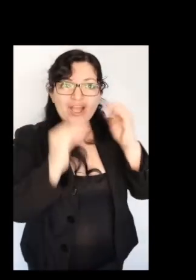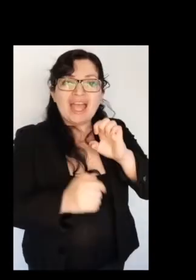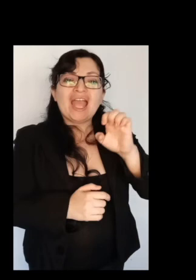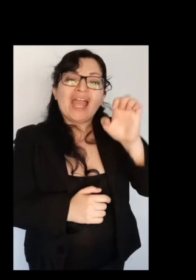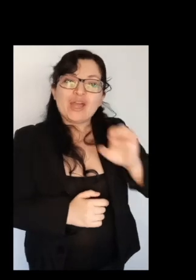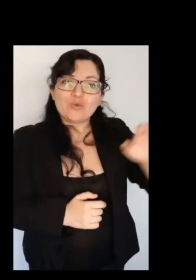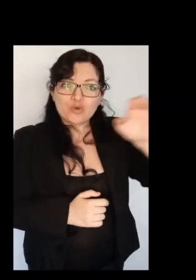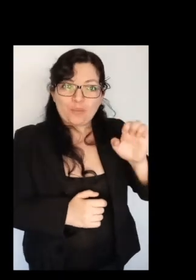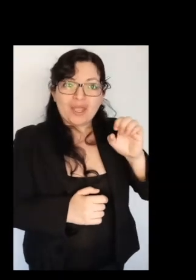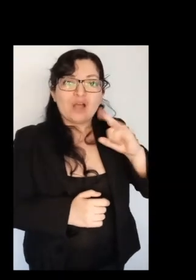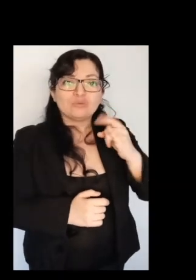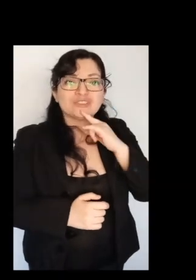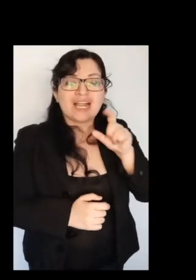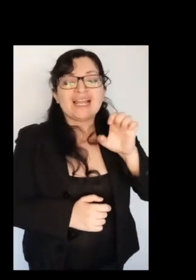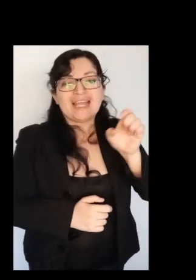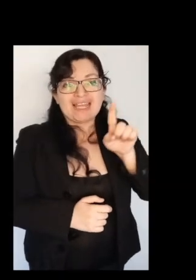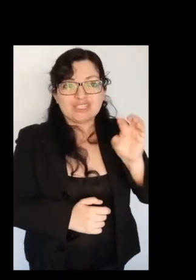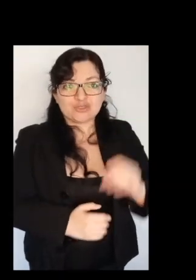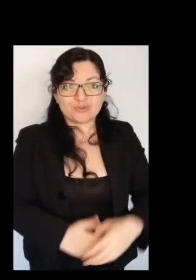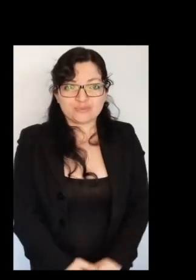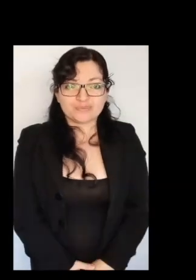-Austral ESO. ¡Gracias! ¡Gracias! ¡Gracias!